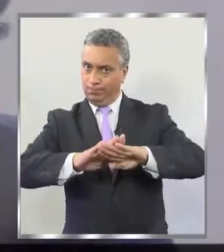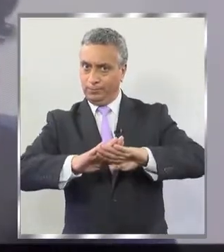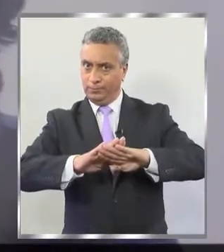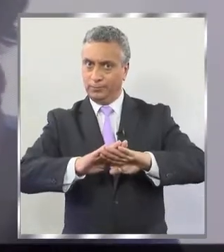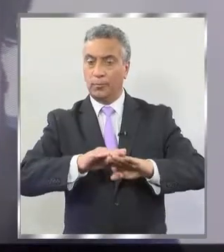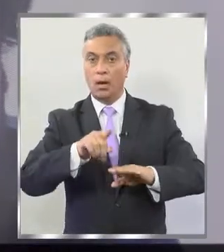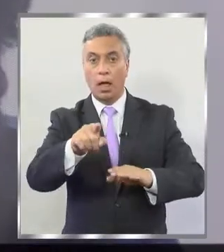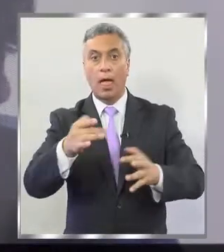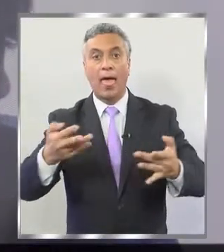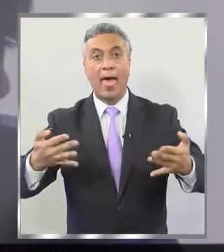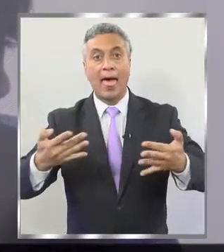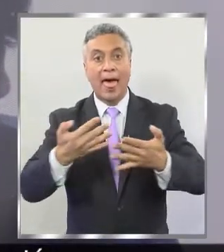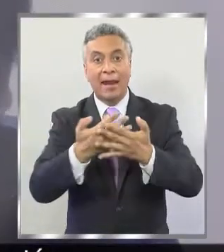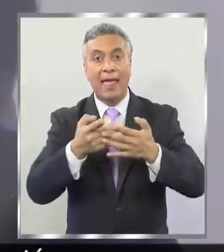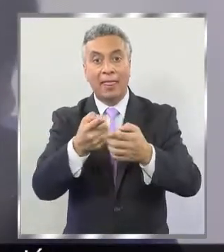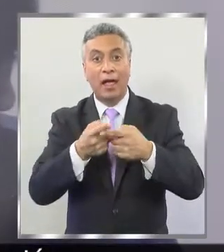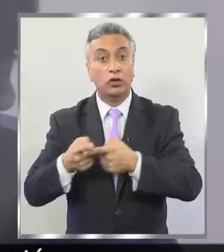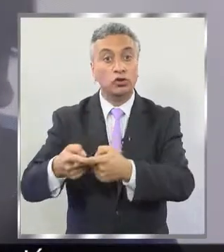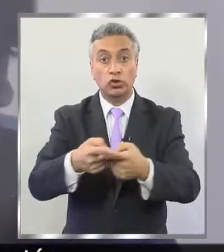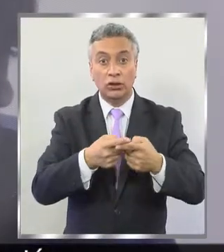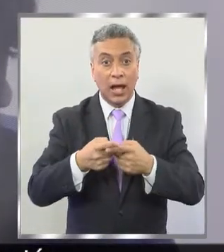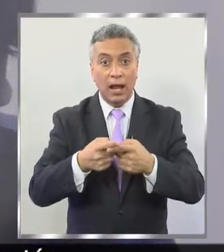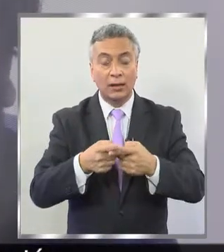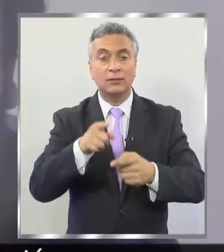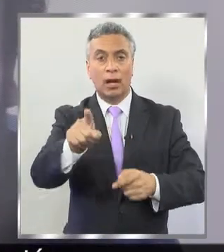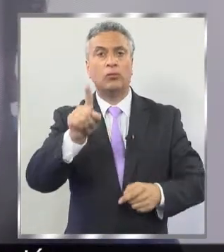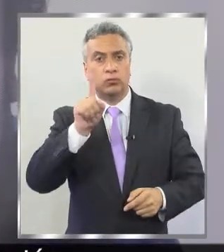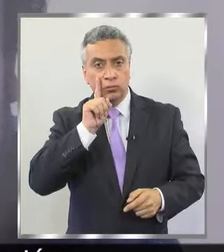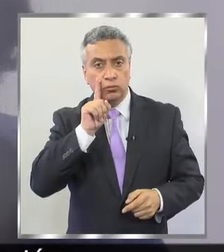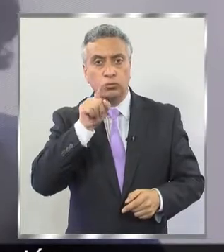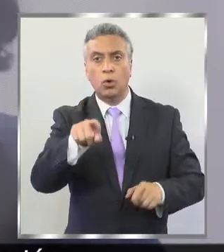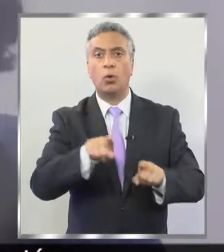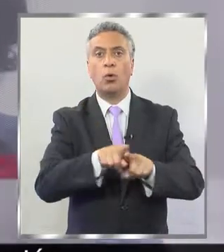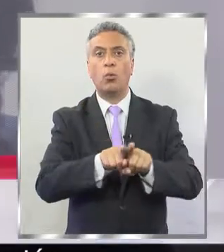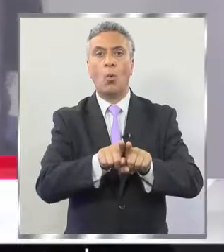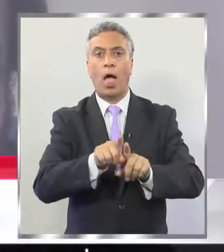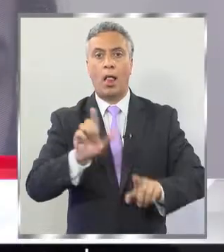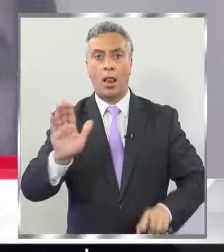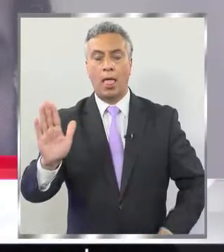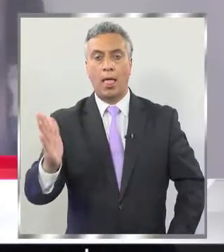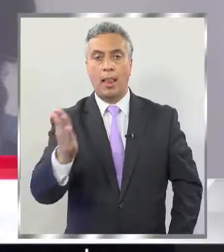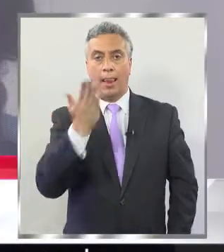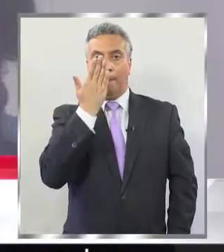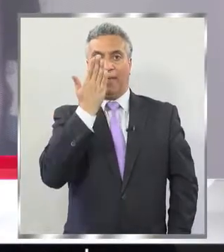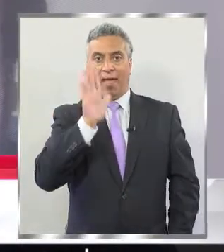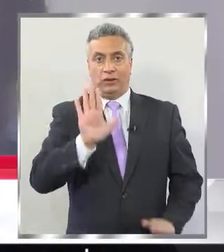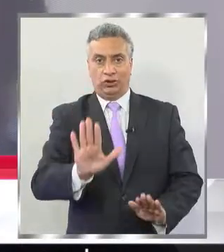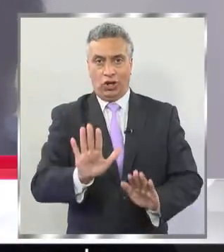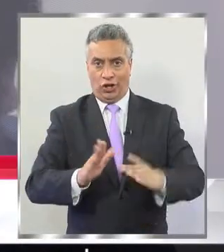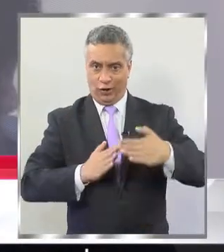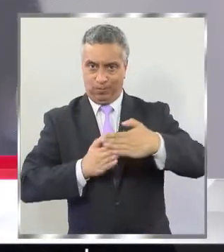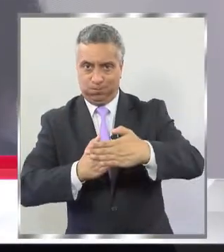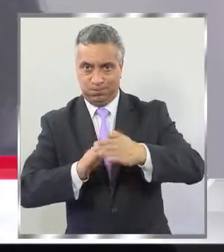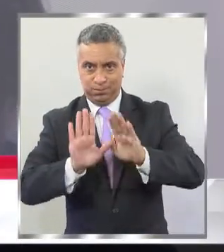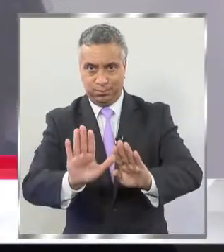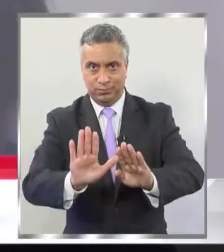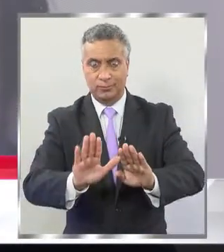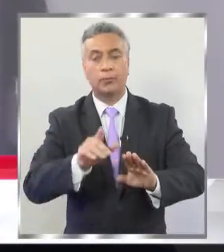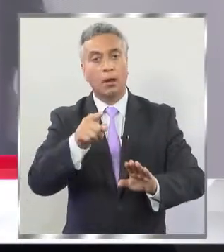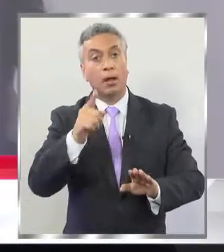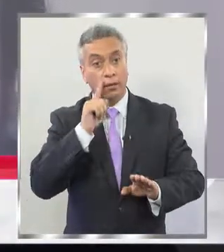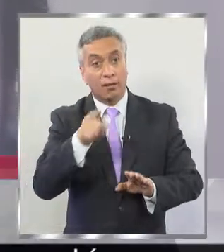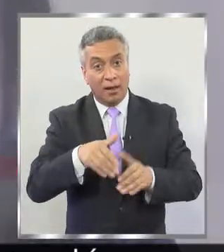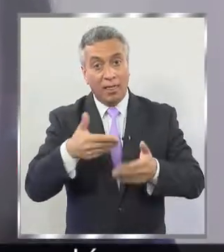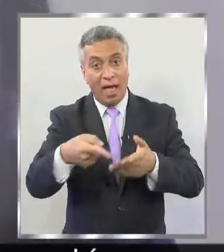sociales, a menos que uno establezca una limitación, por el diseño, las opciones que le dan las mismas redes